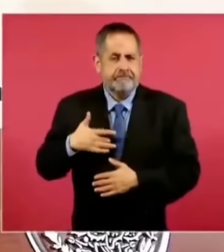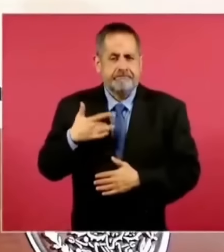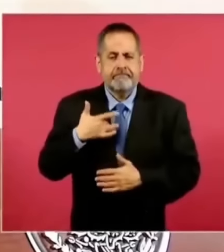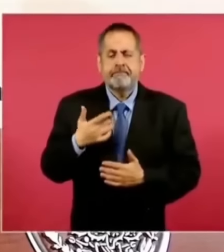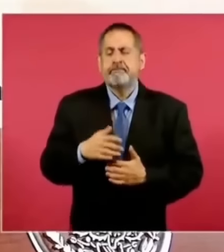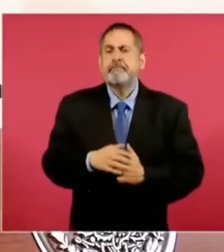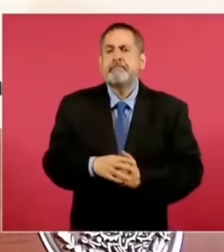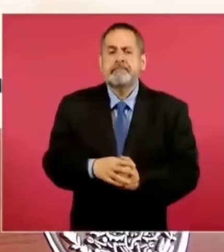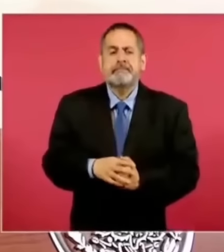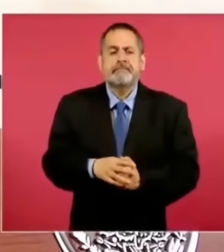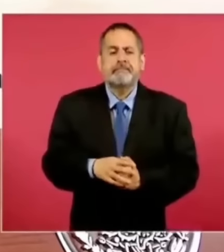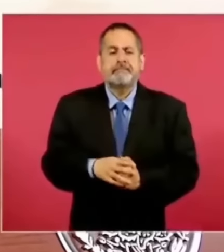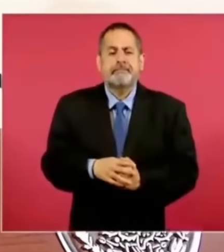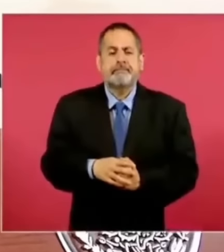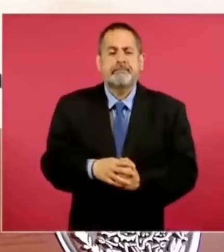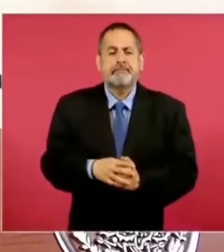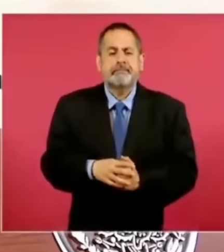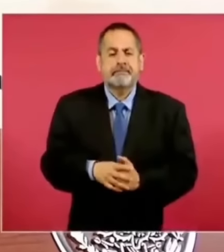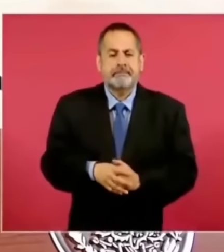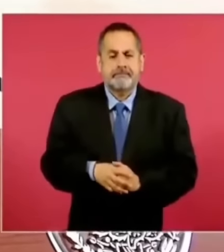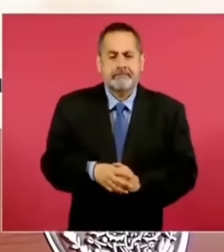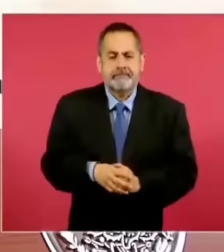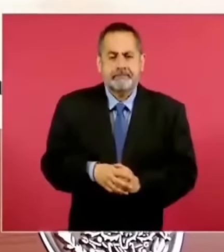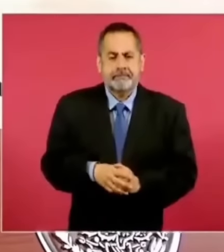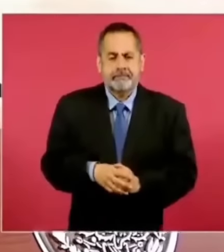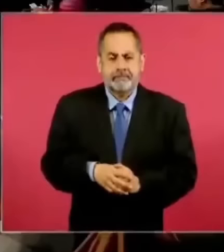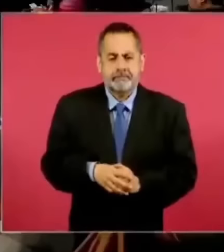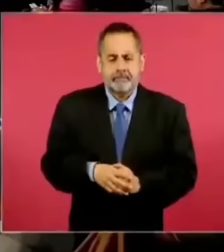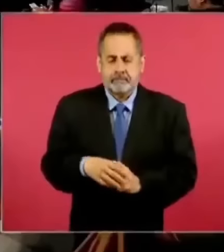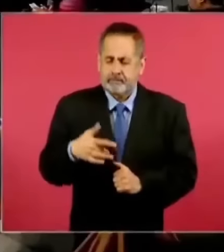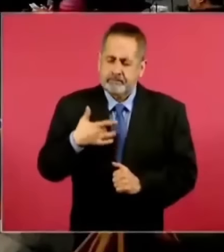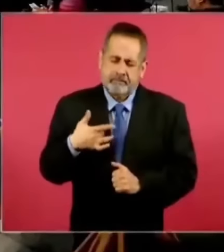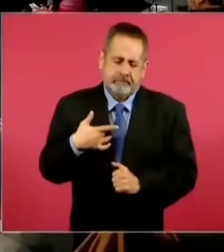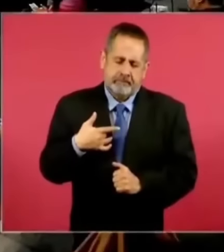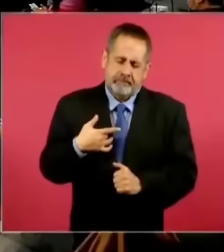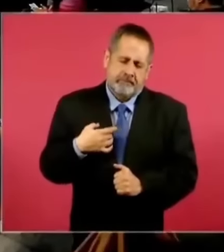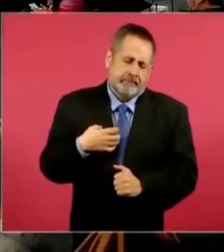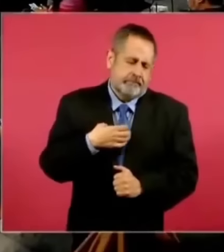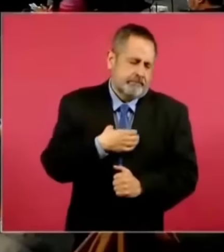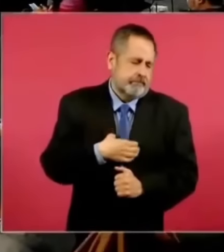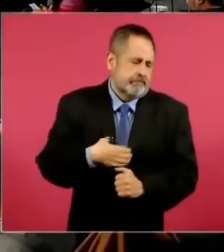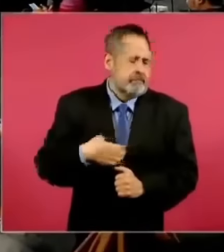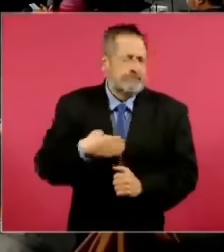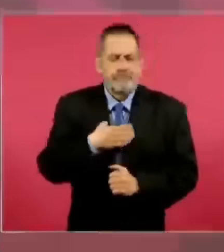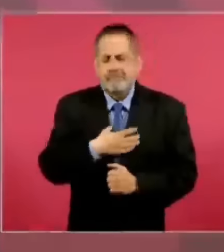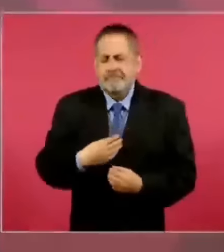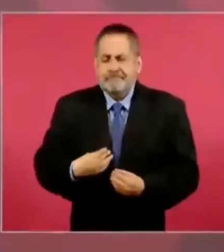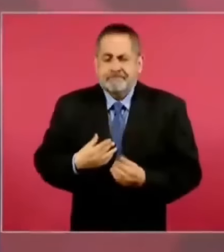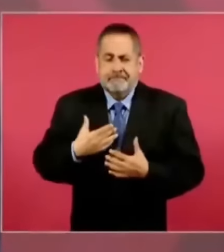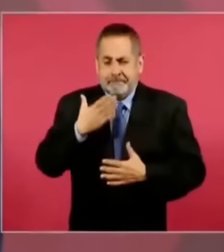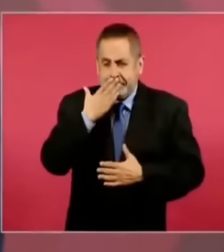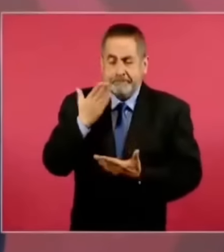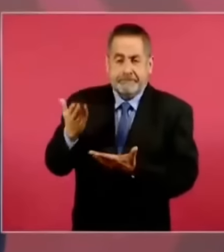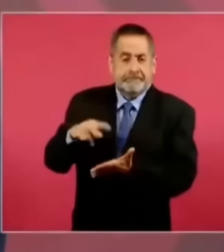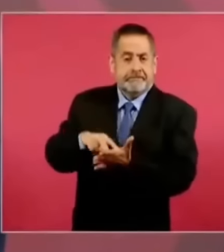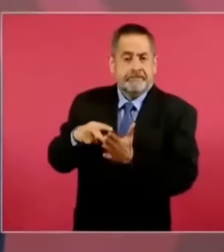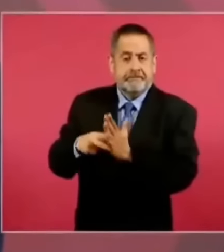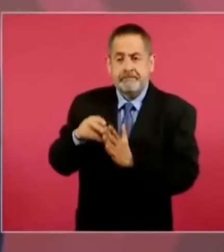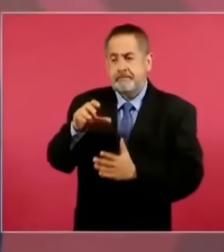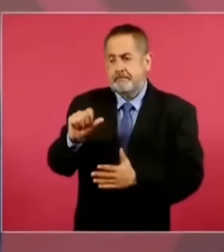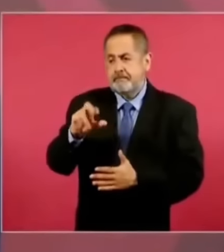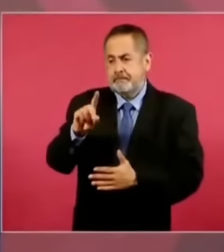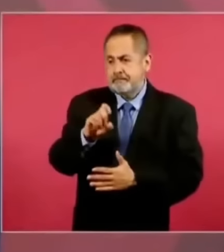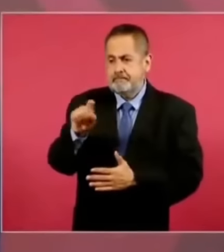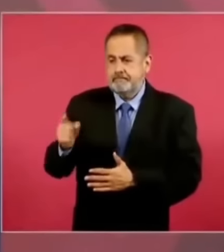dio mucho gusto saber que el ingeniero Cárdenas había hecho un